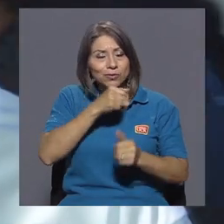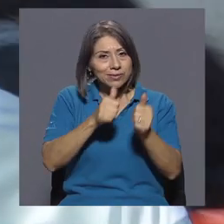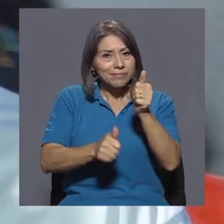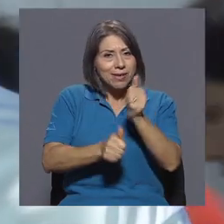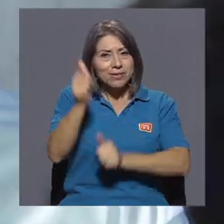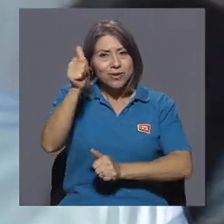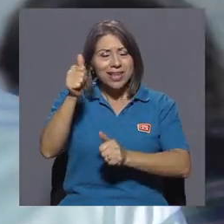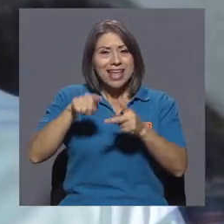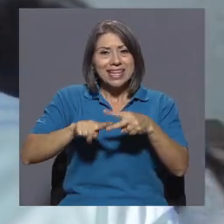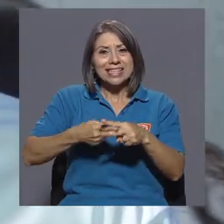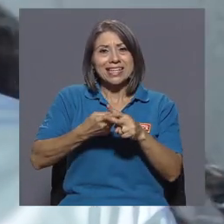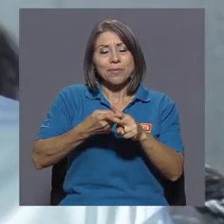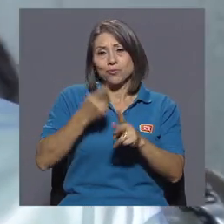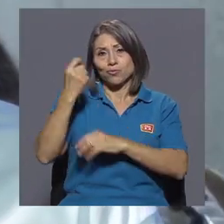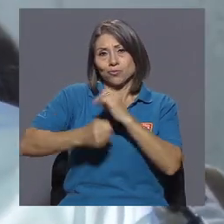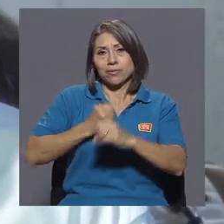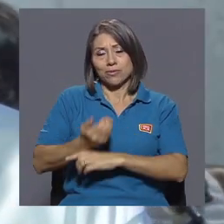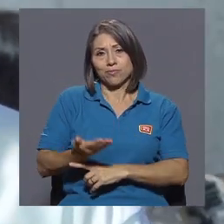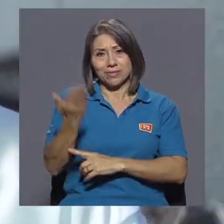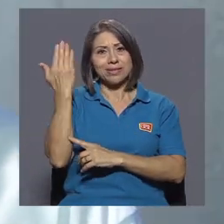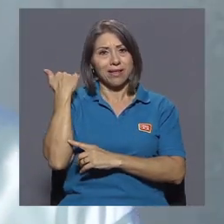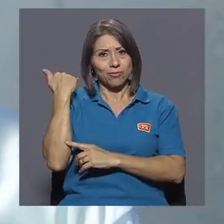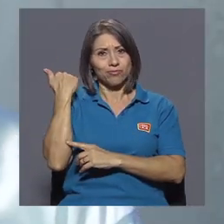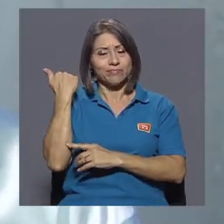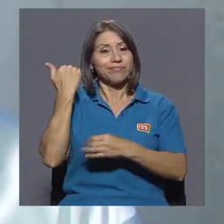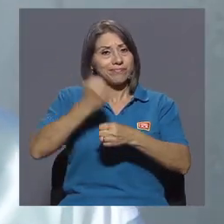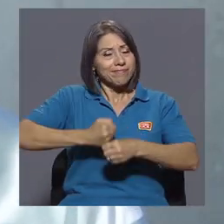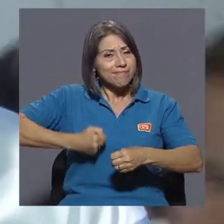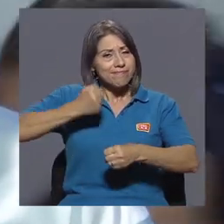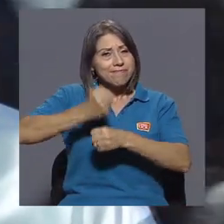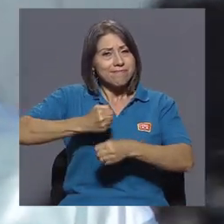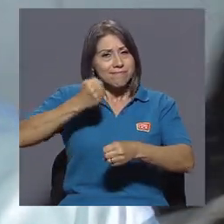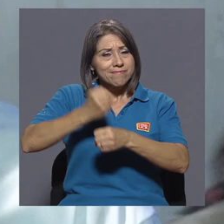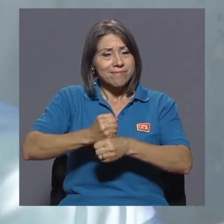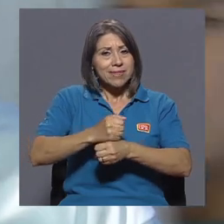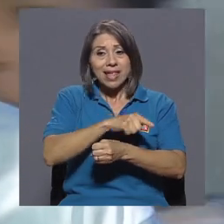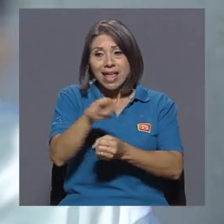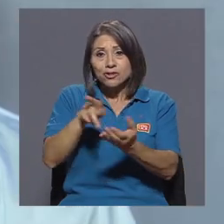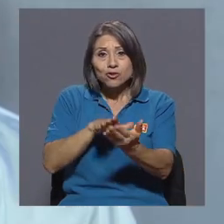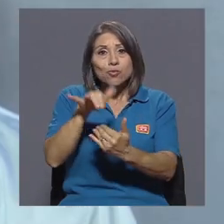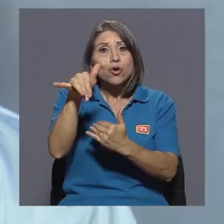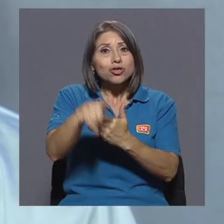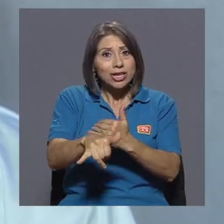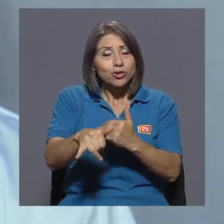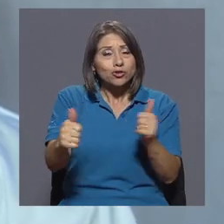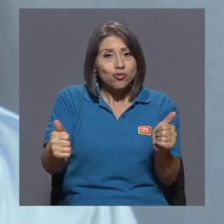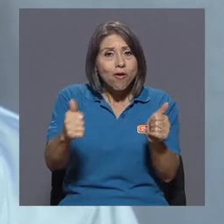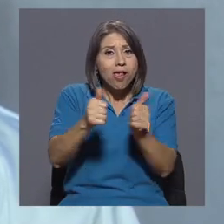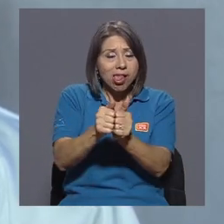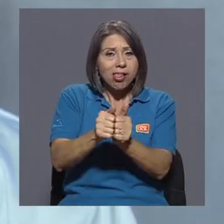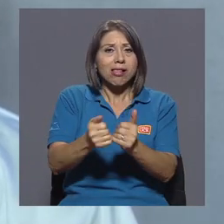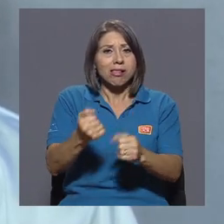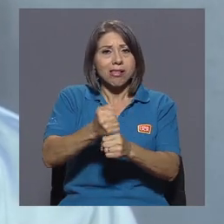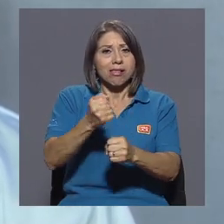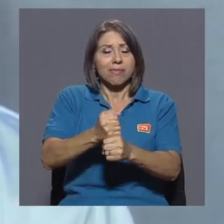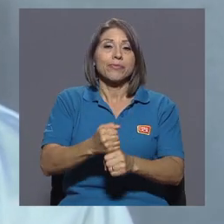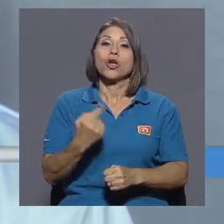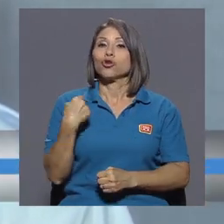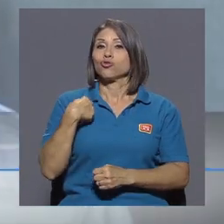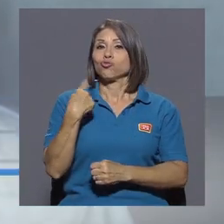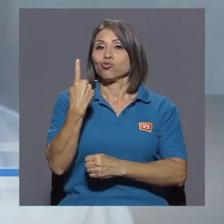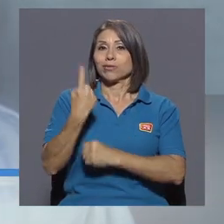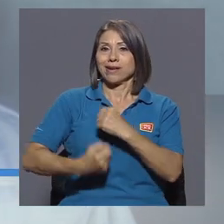iniciamos desde el año pasado a trabajarlas y son proyectos en composición en conjunto. Yo tengo ya un año de estar en el grupo,